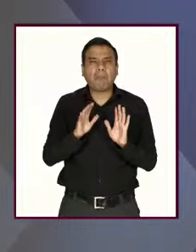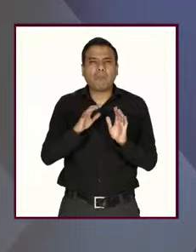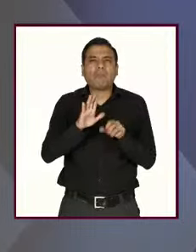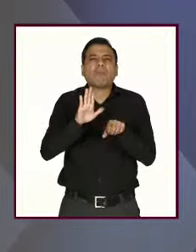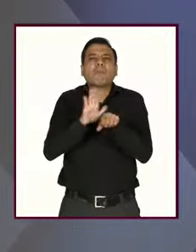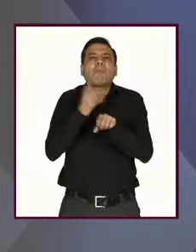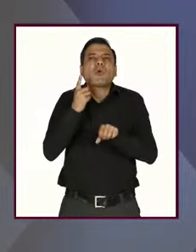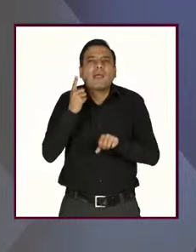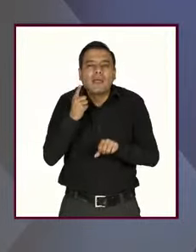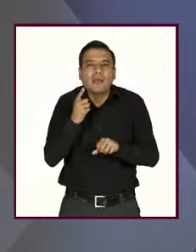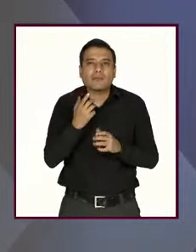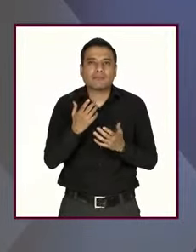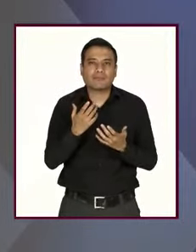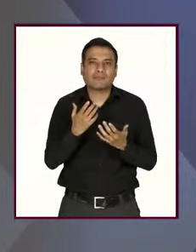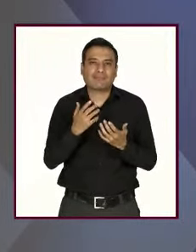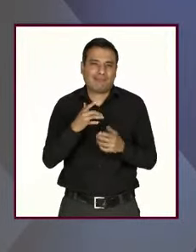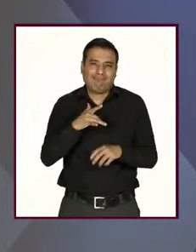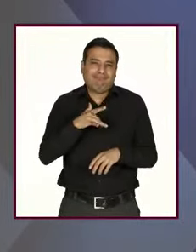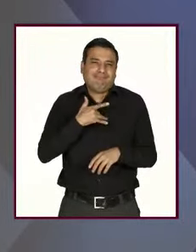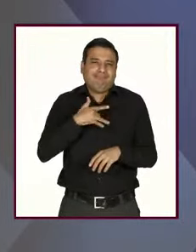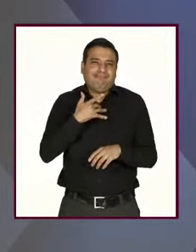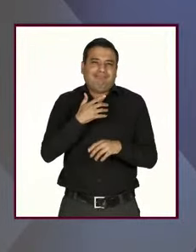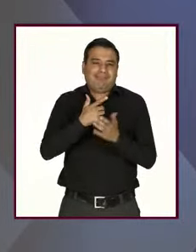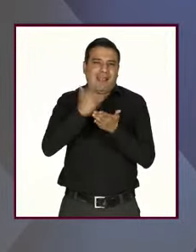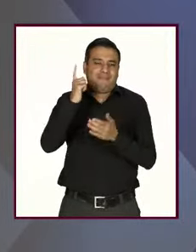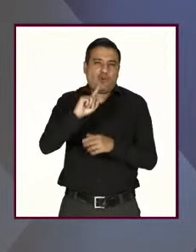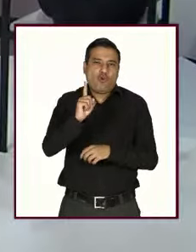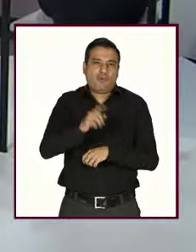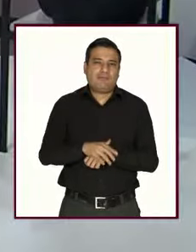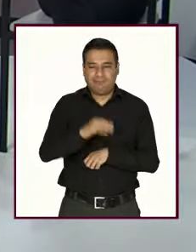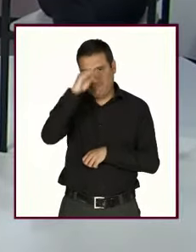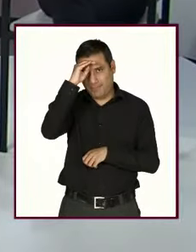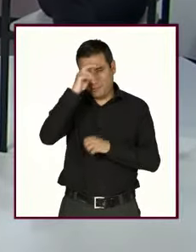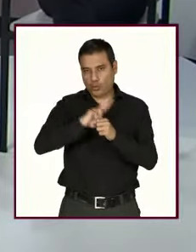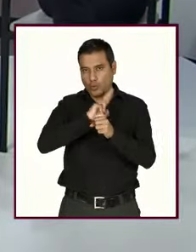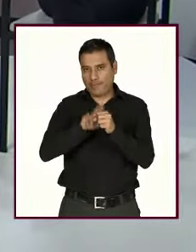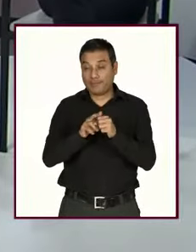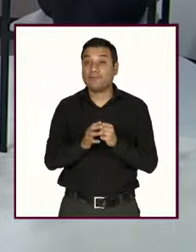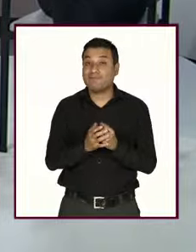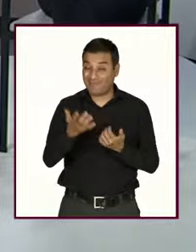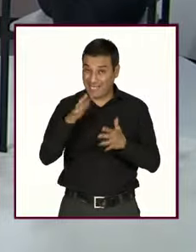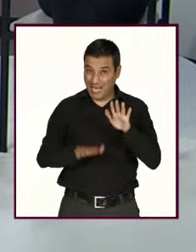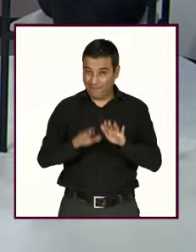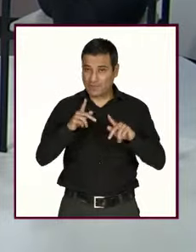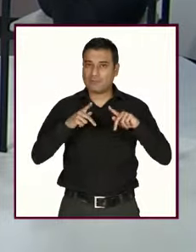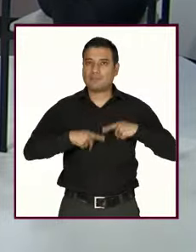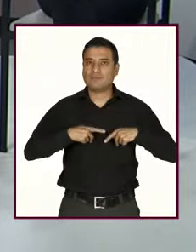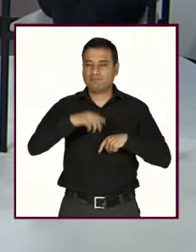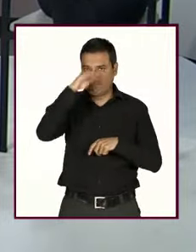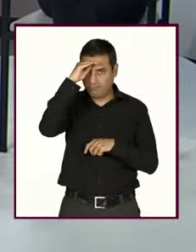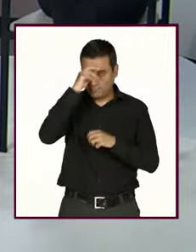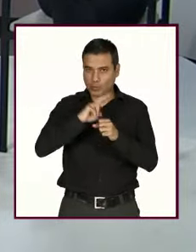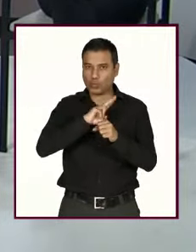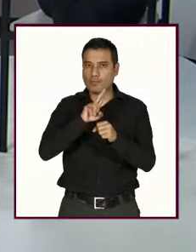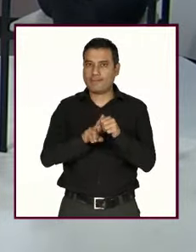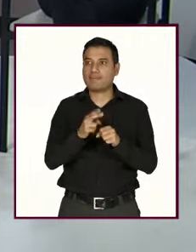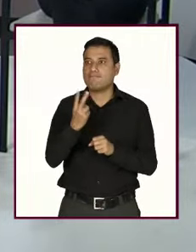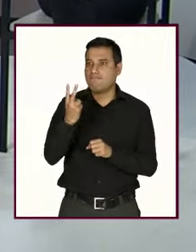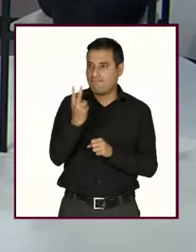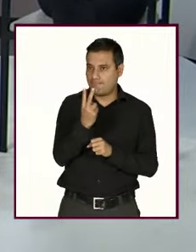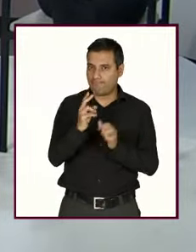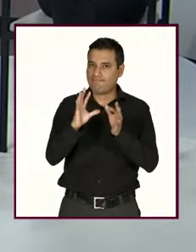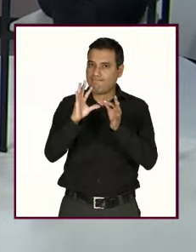como lo podría ser una de índole sexual normalizamos o no nos damos cuenta por eso es muy importante lo que hoy nos compartieron para